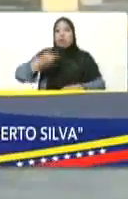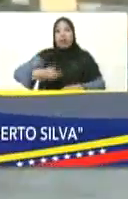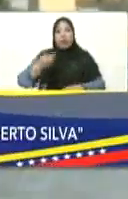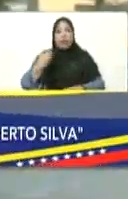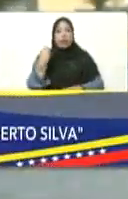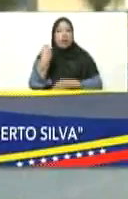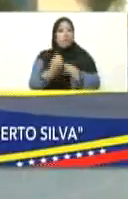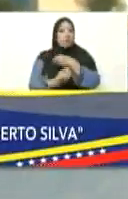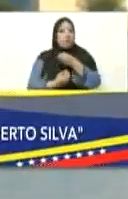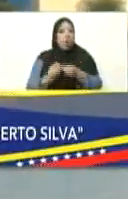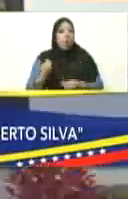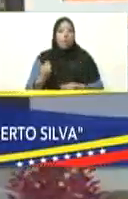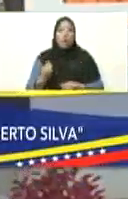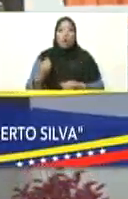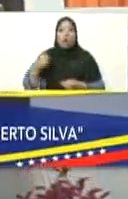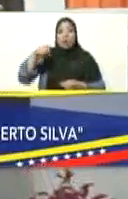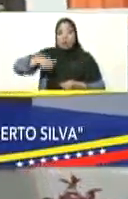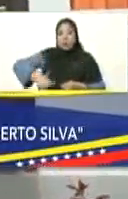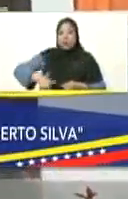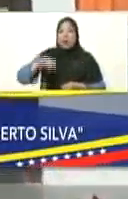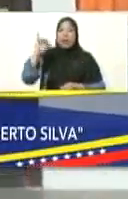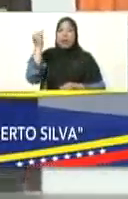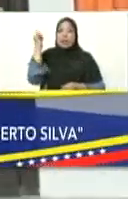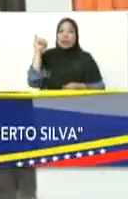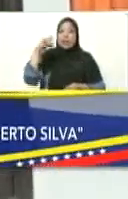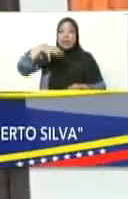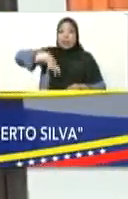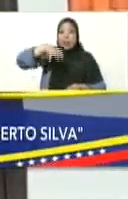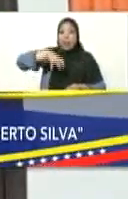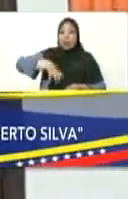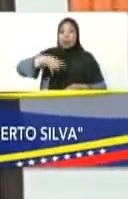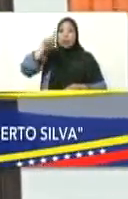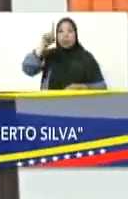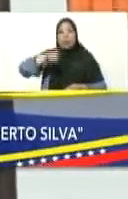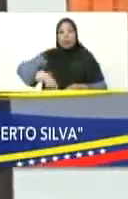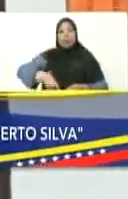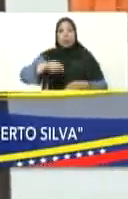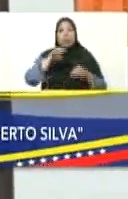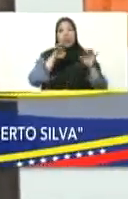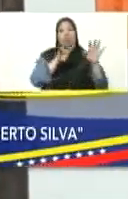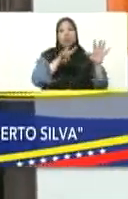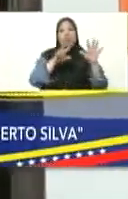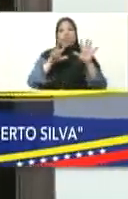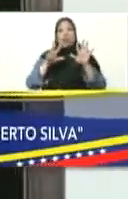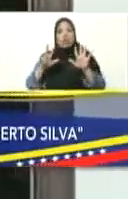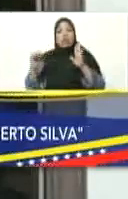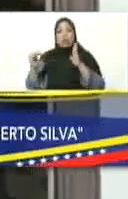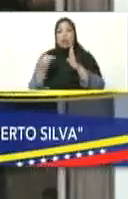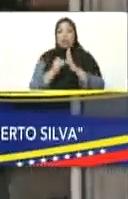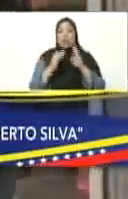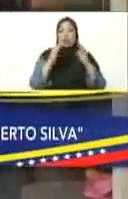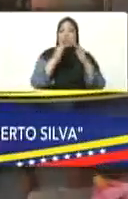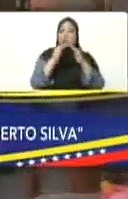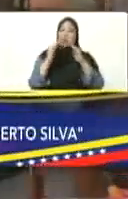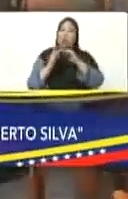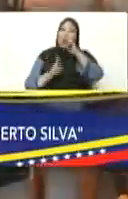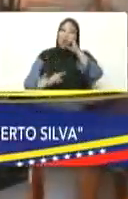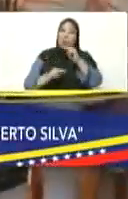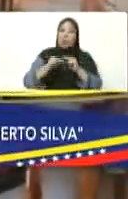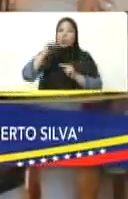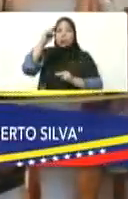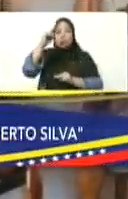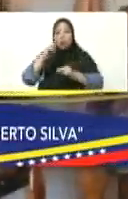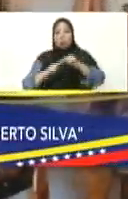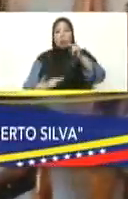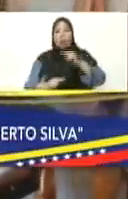que se ha llevado acá en el estado de Yaracuy quiero significar que de las 98 mil viviendas que hemos construido en el estado de